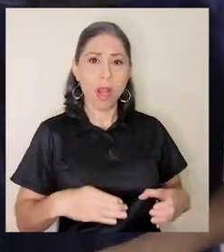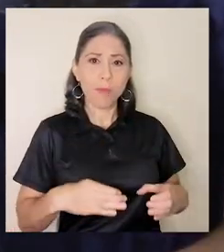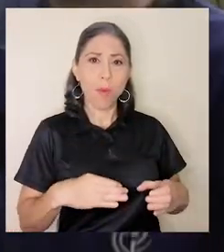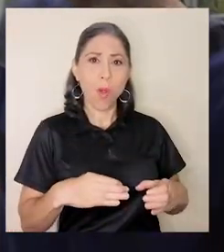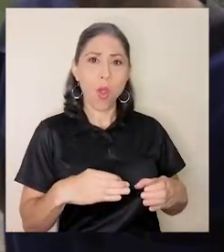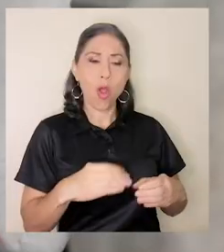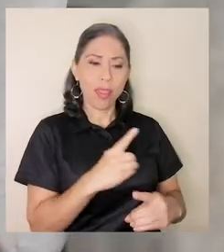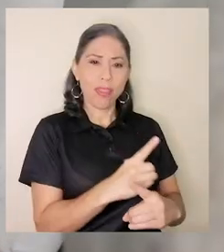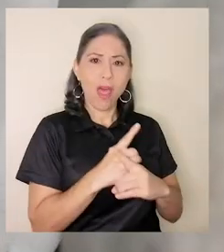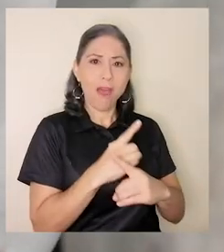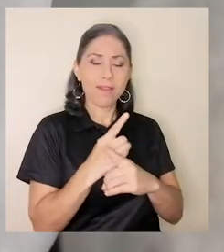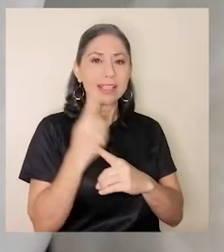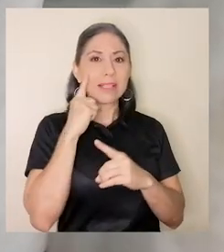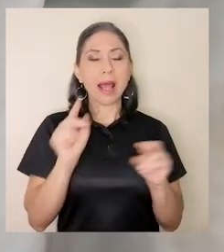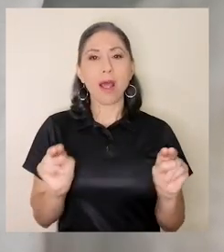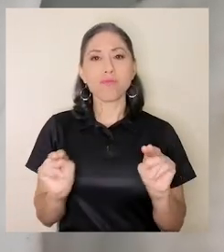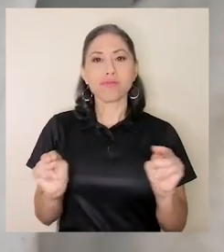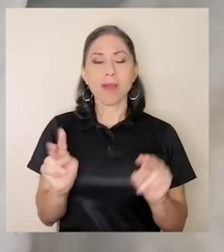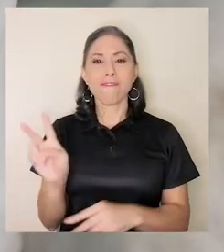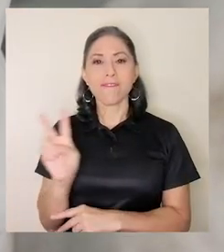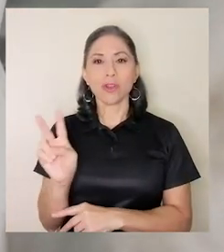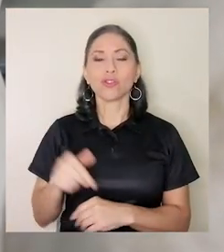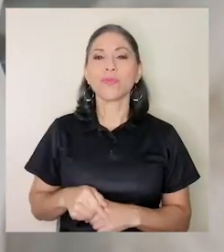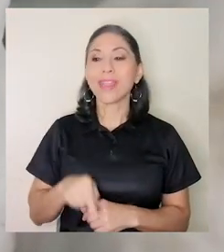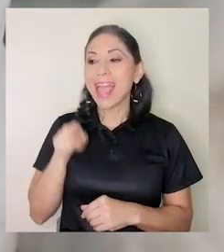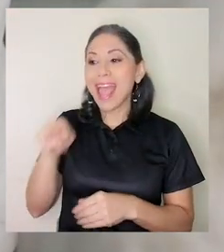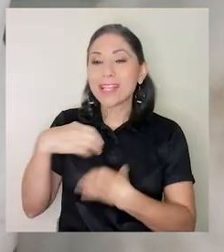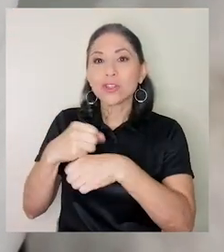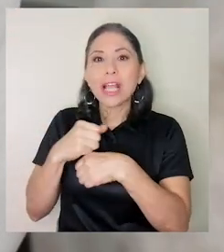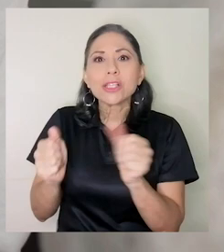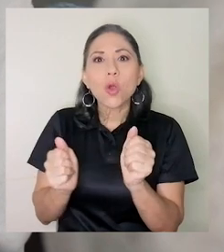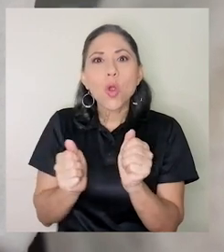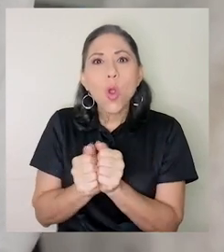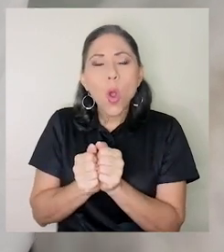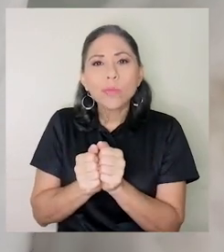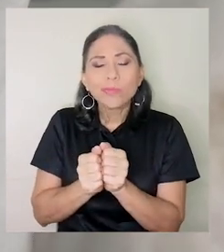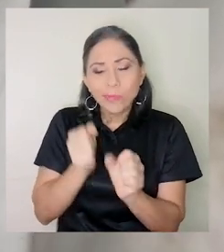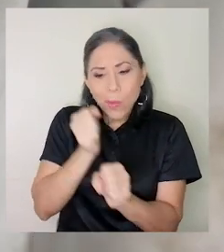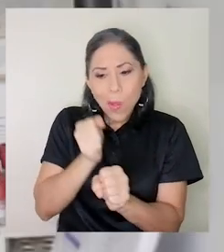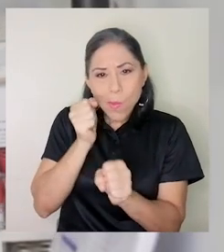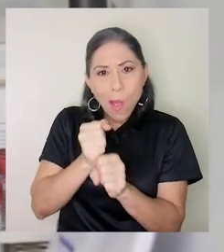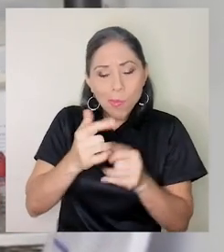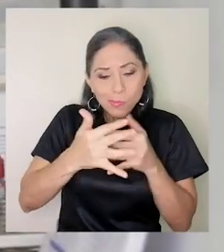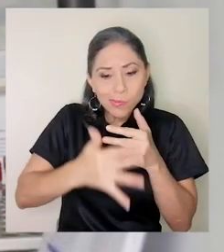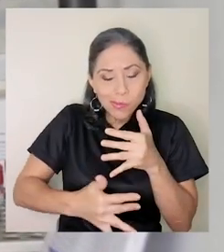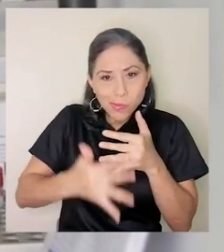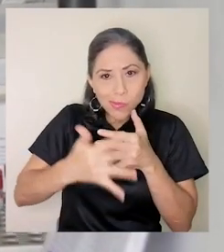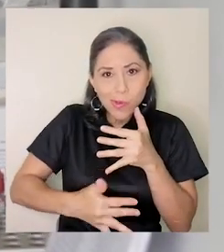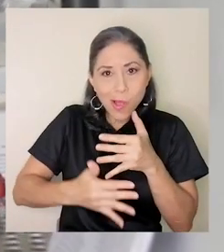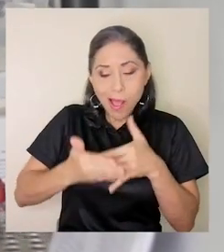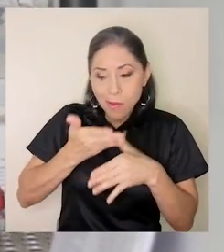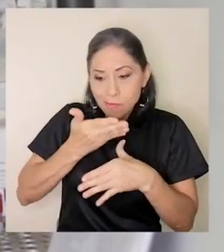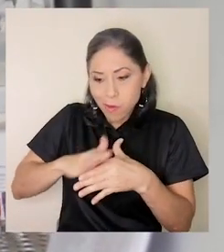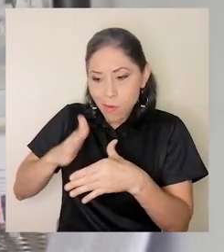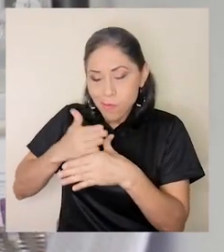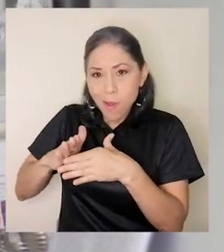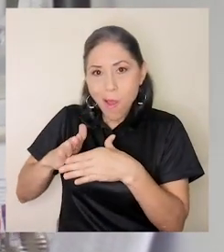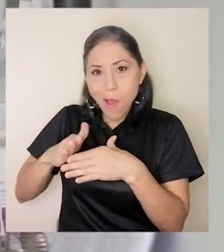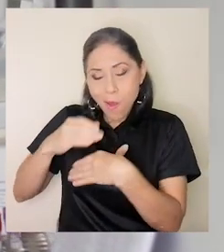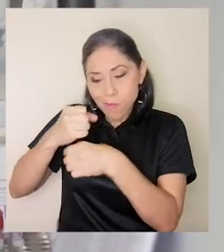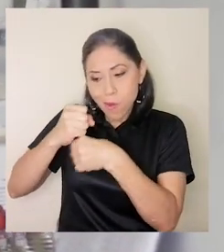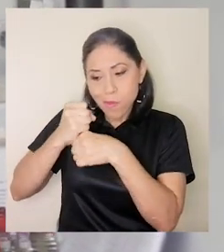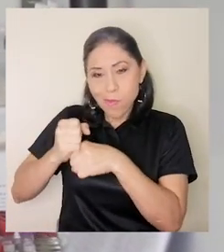formulaciones se produjeron a partir de la hiperinmunización con plasma de caballos y permite exitosamente que la